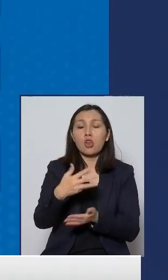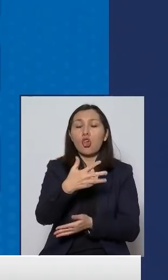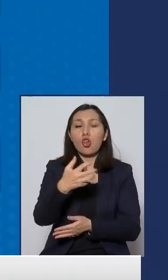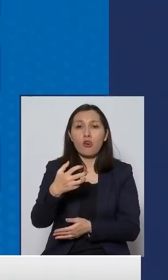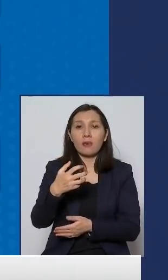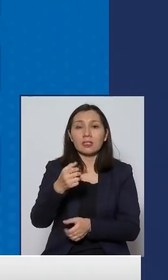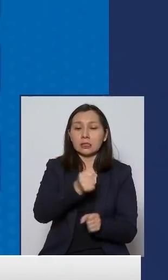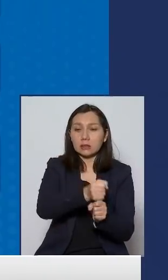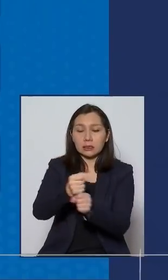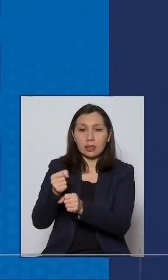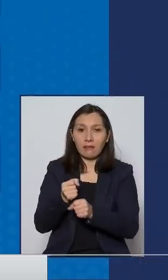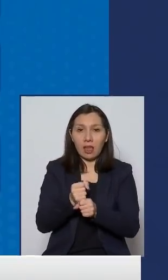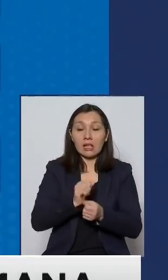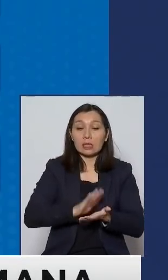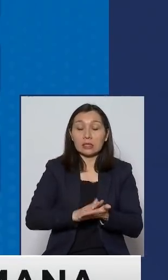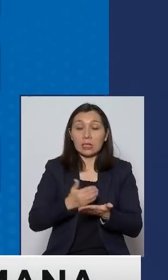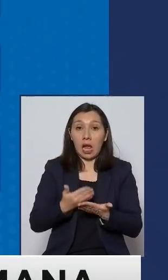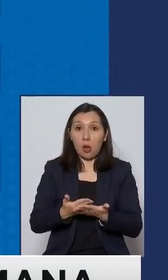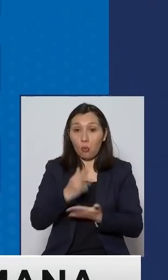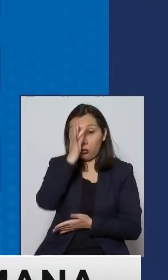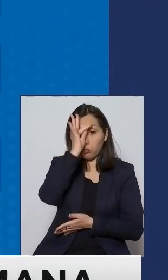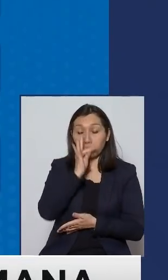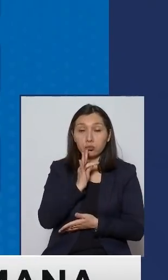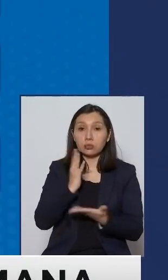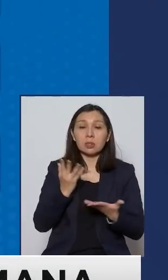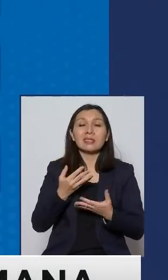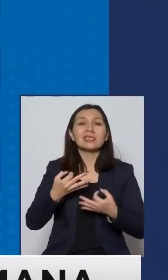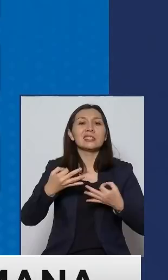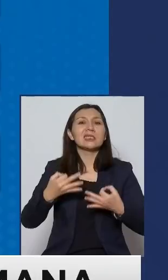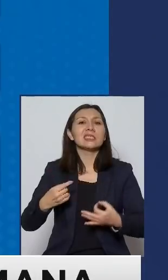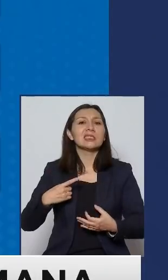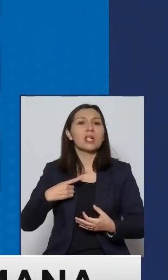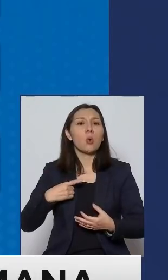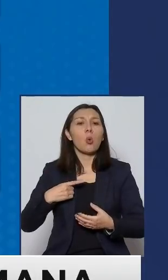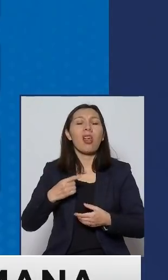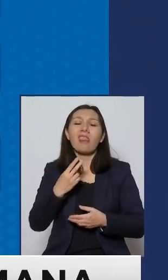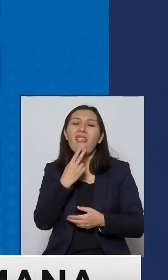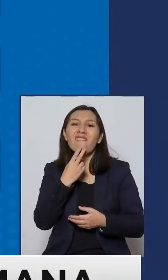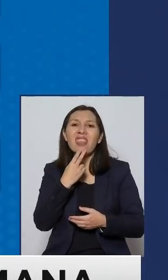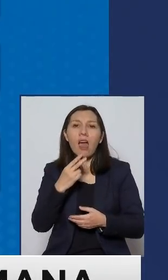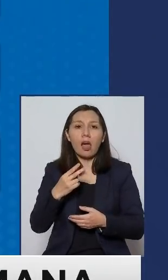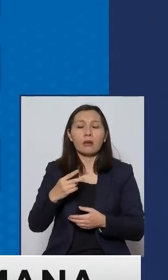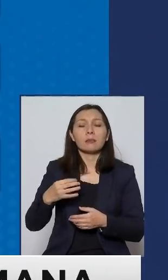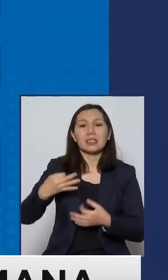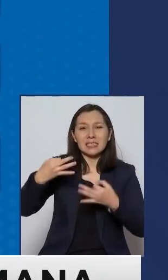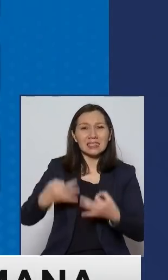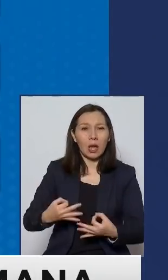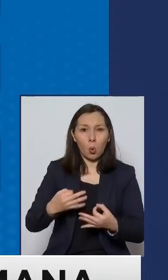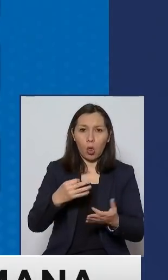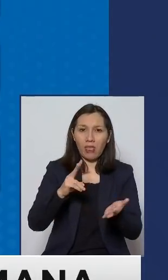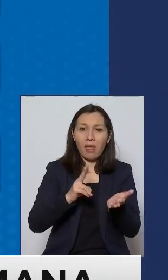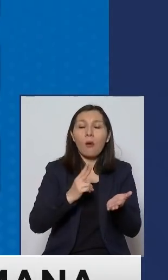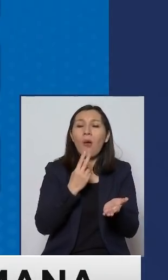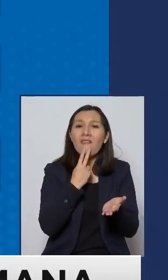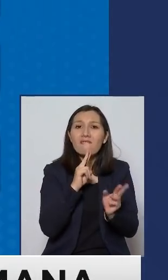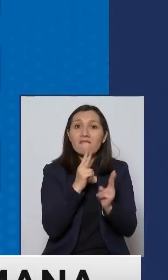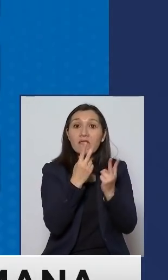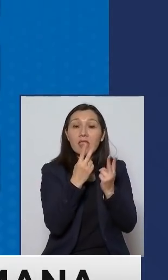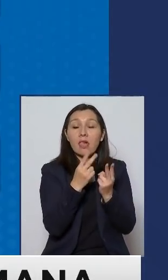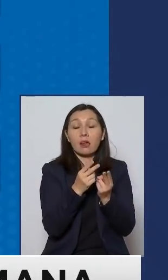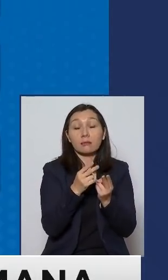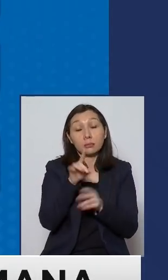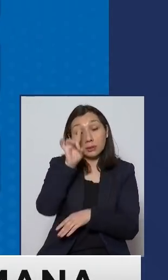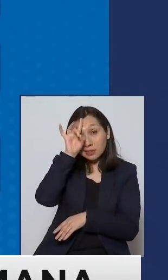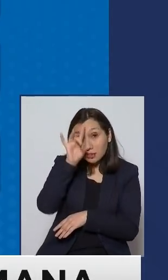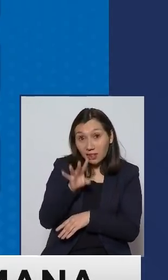trabajadores de salud que es un seguro de vida. sabemos que las personas